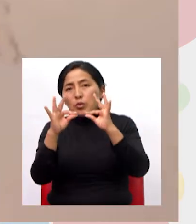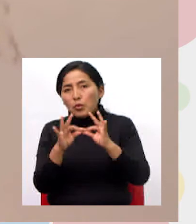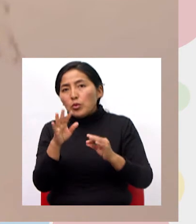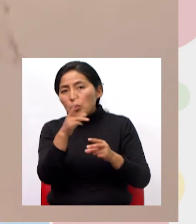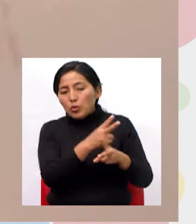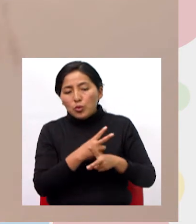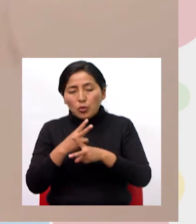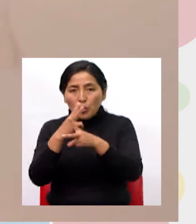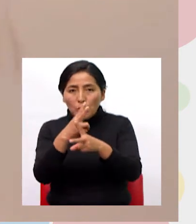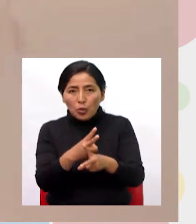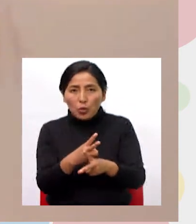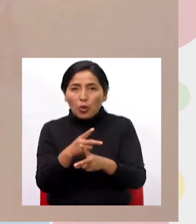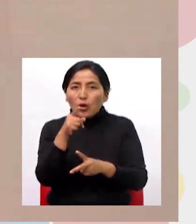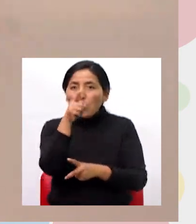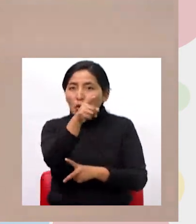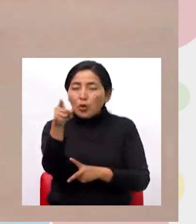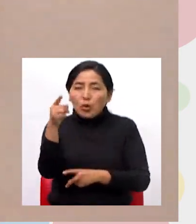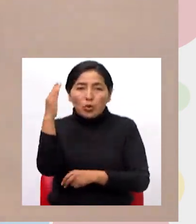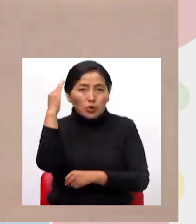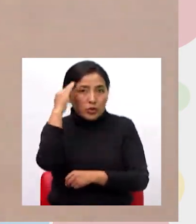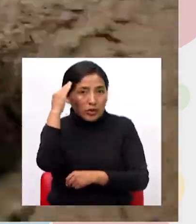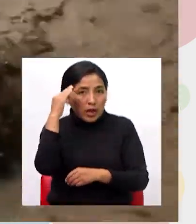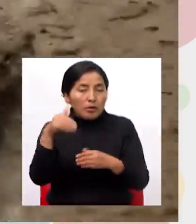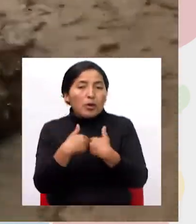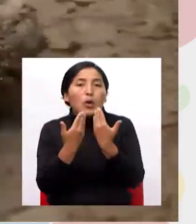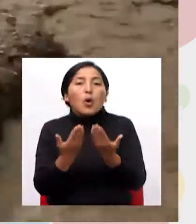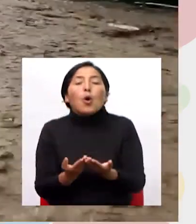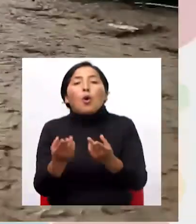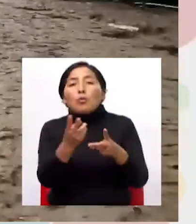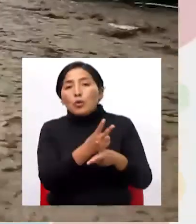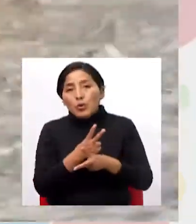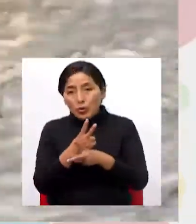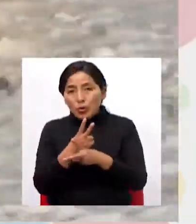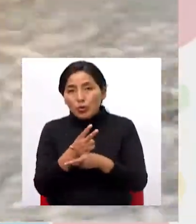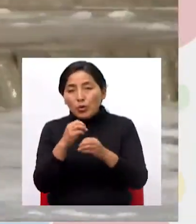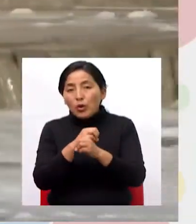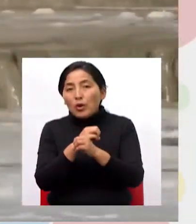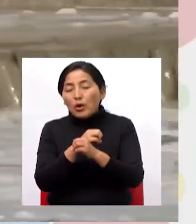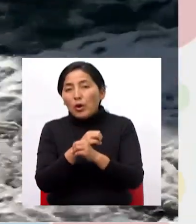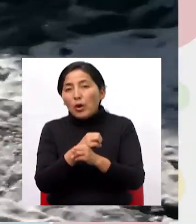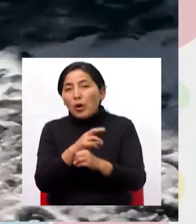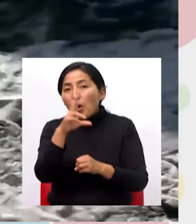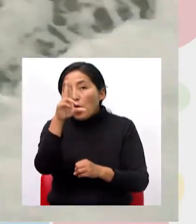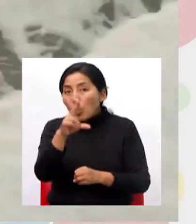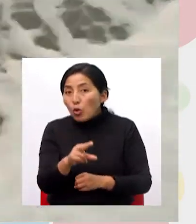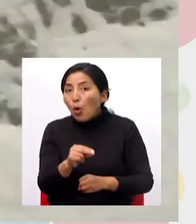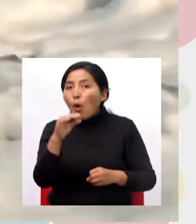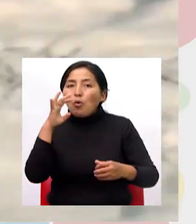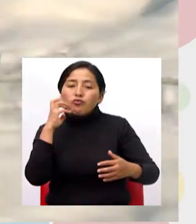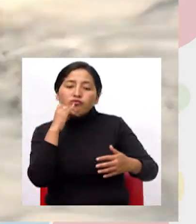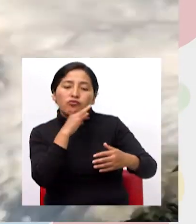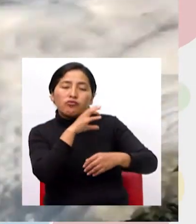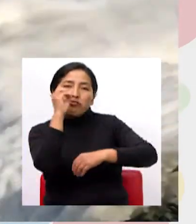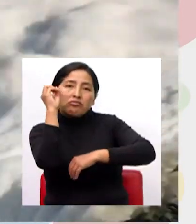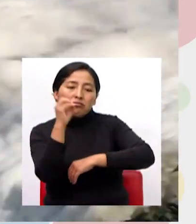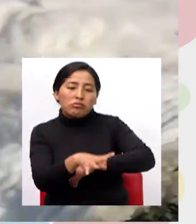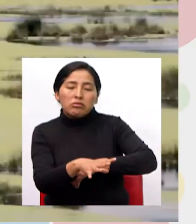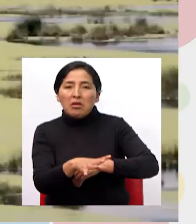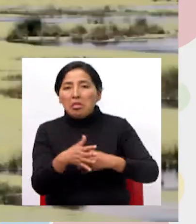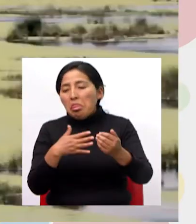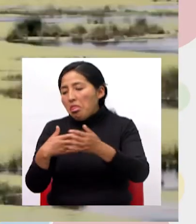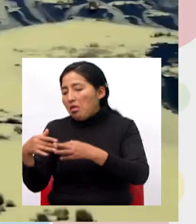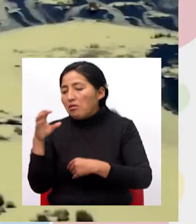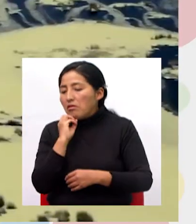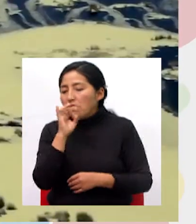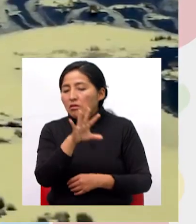cuidarlo y ustedes saben cómo cuidarlo ¿no es cierto? claro que sí no botando la basura en cualquier